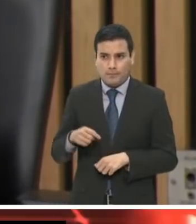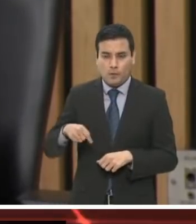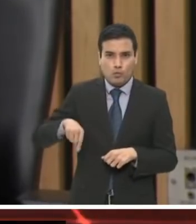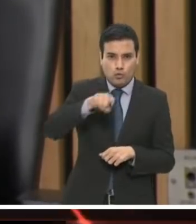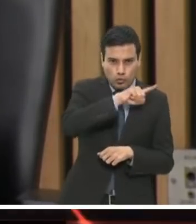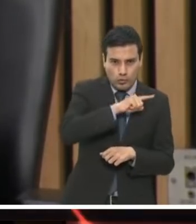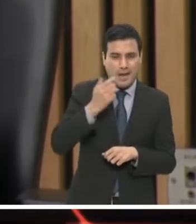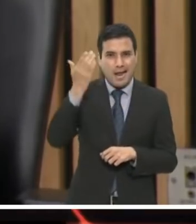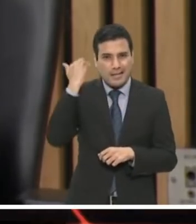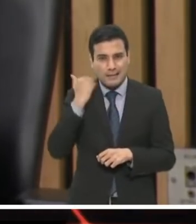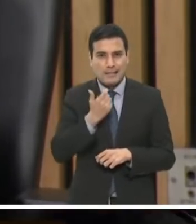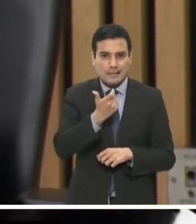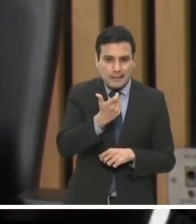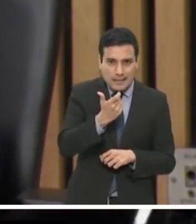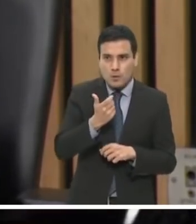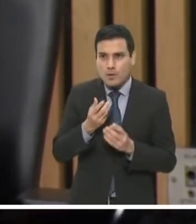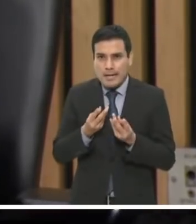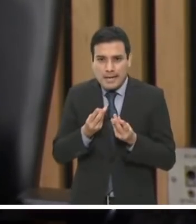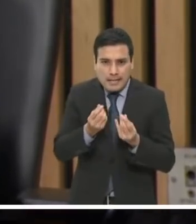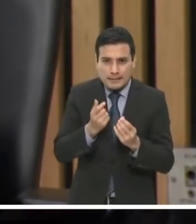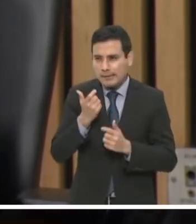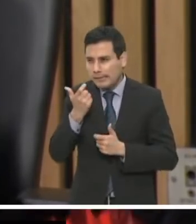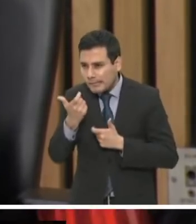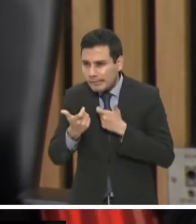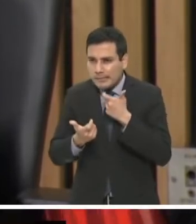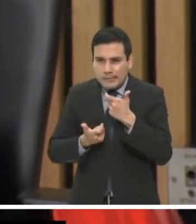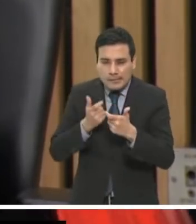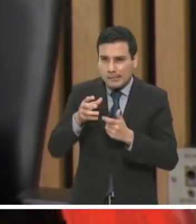Si te gustó, nos vemos en el próximo video.